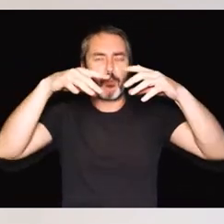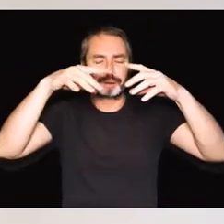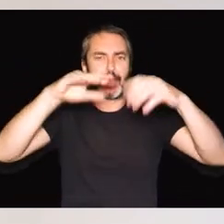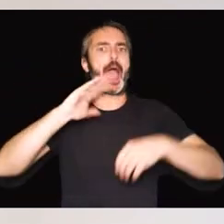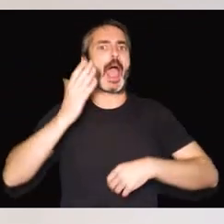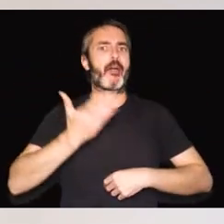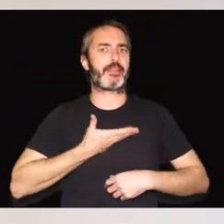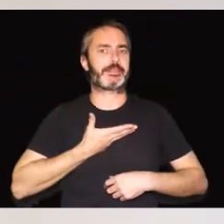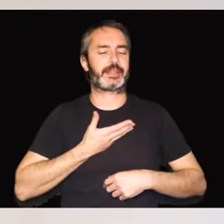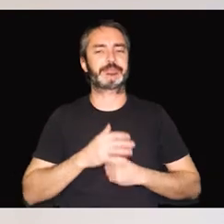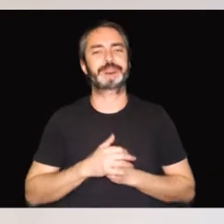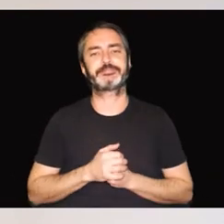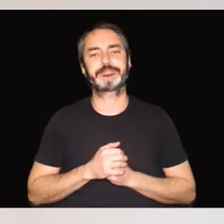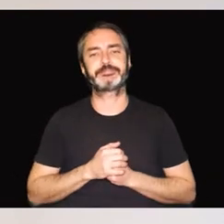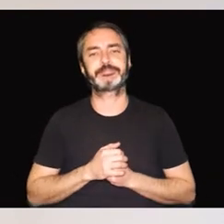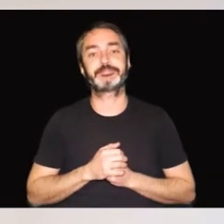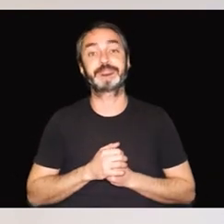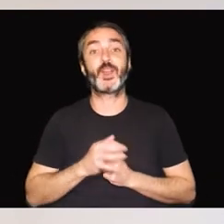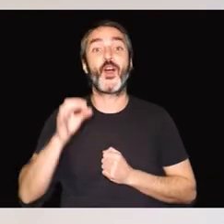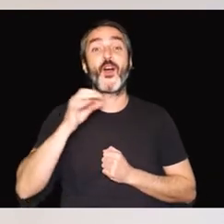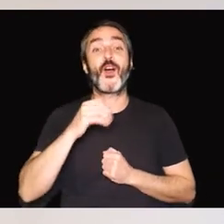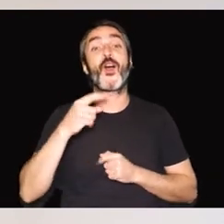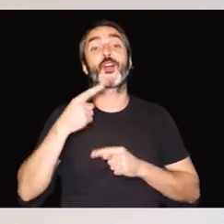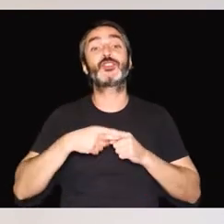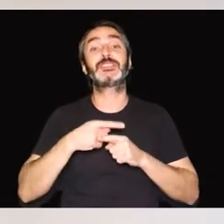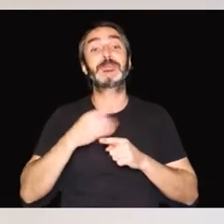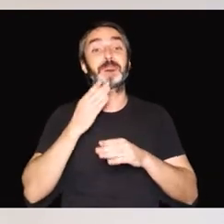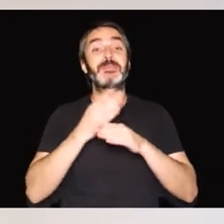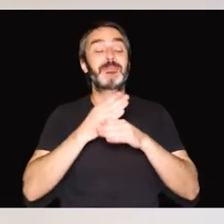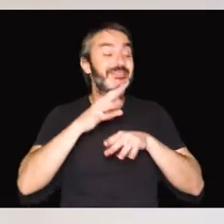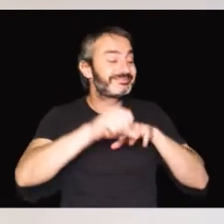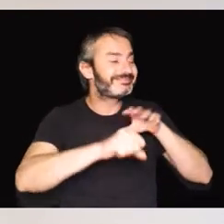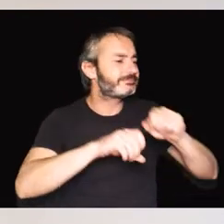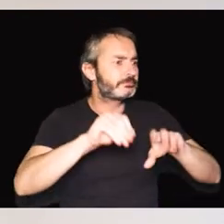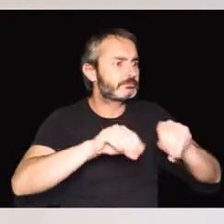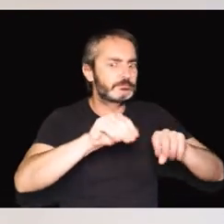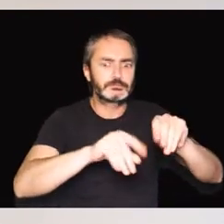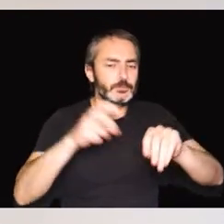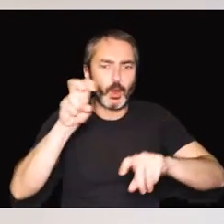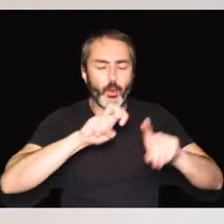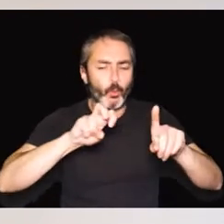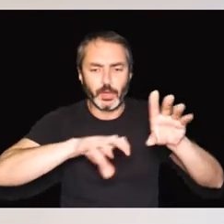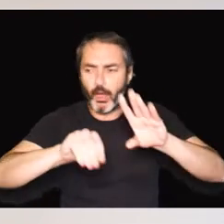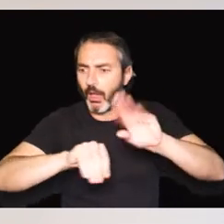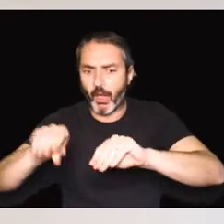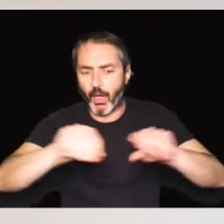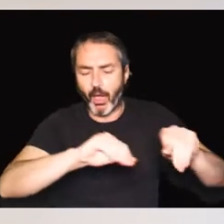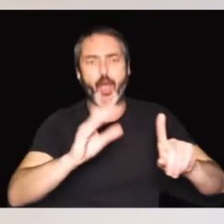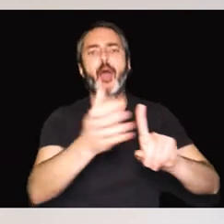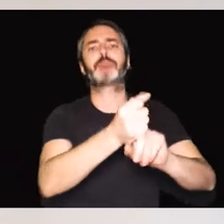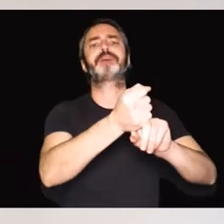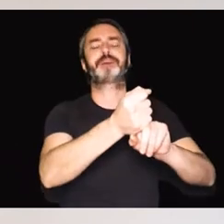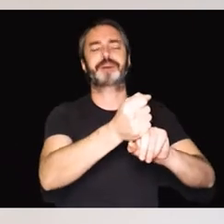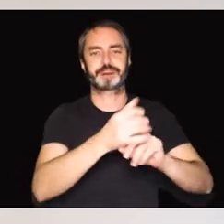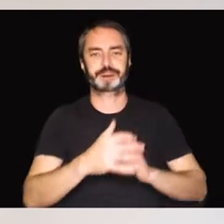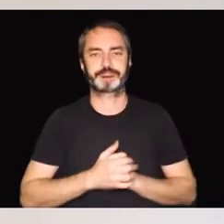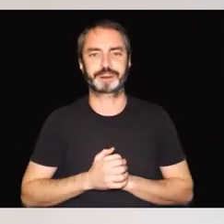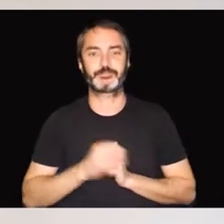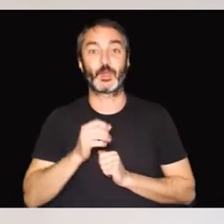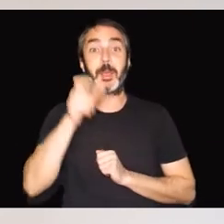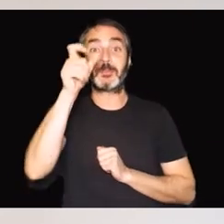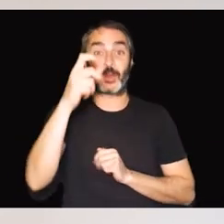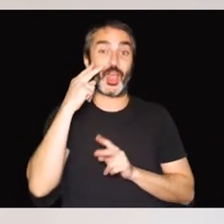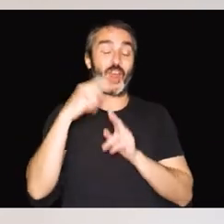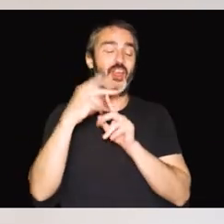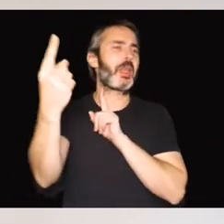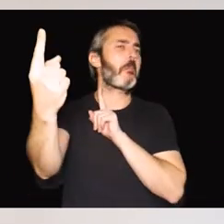luz. No encuentra las cosas fuera de su sitio habitual. Tiene dificultades para reconocer